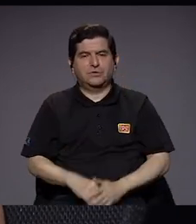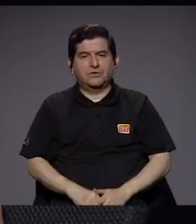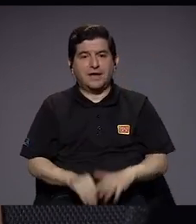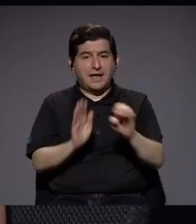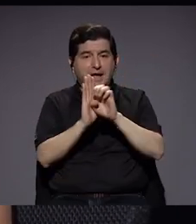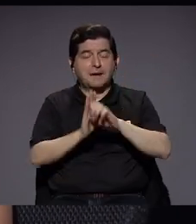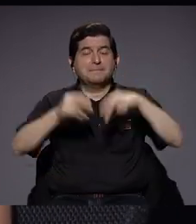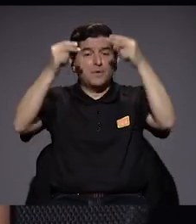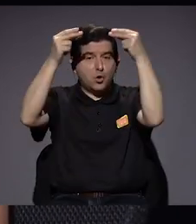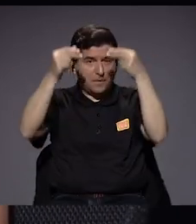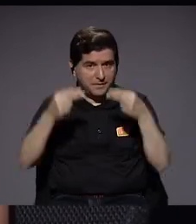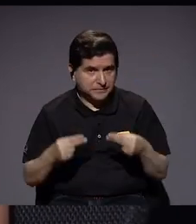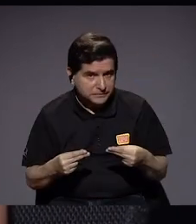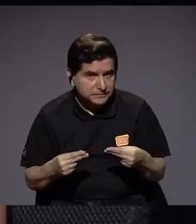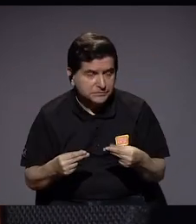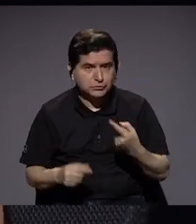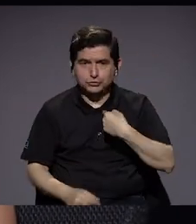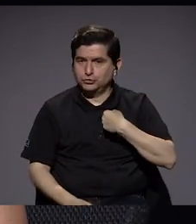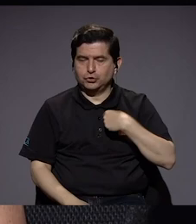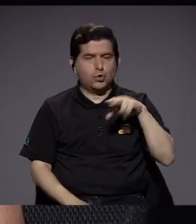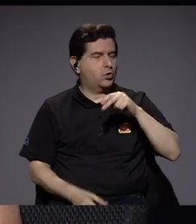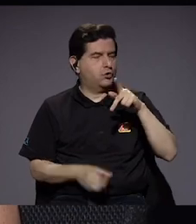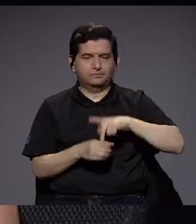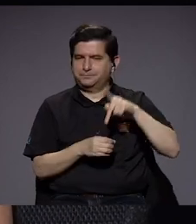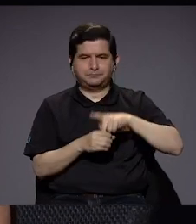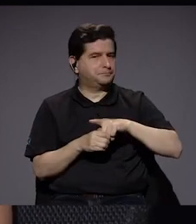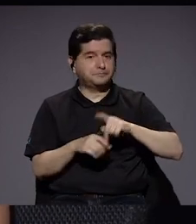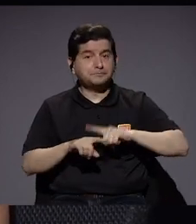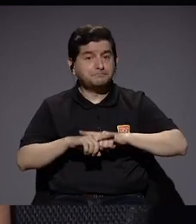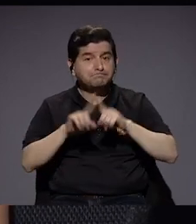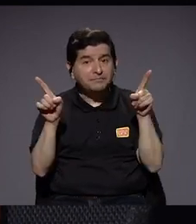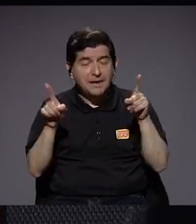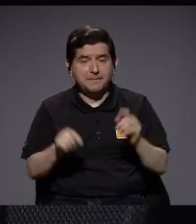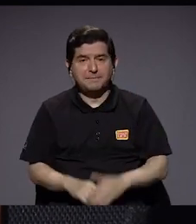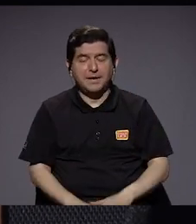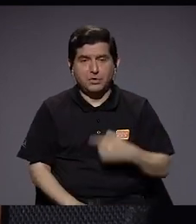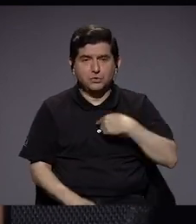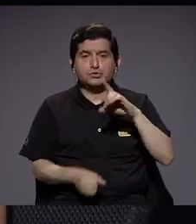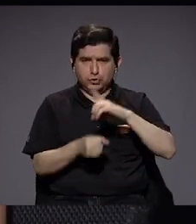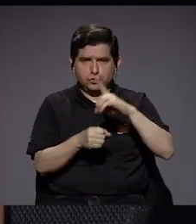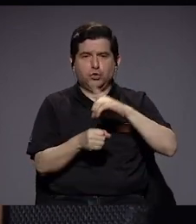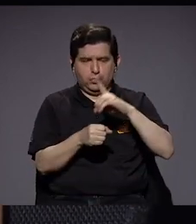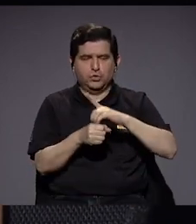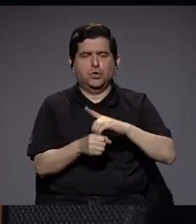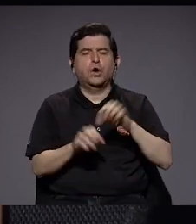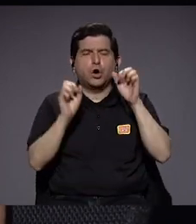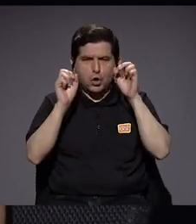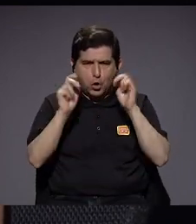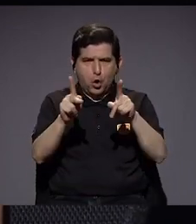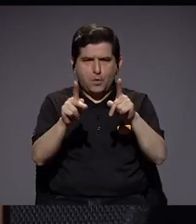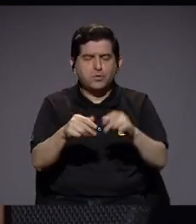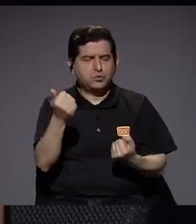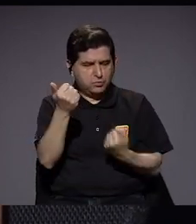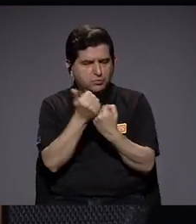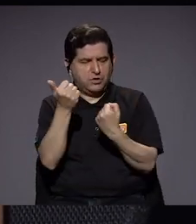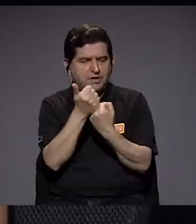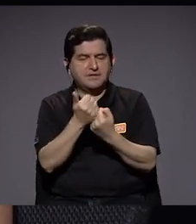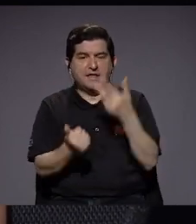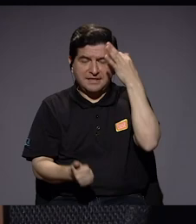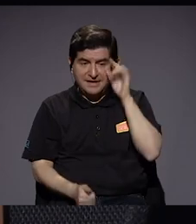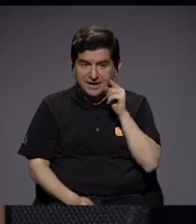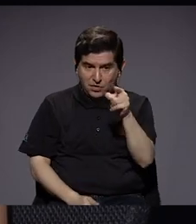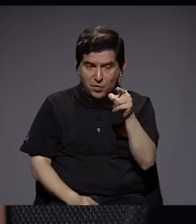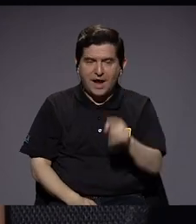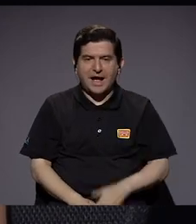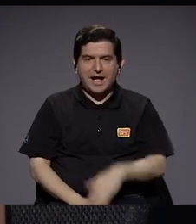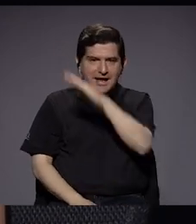hacendarios. Hacendarios, Exacto, donde yo no formo parte, pero como congresista, por supuesto, tengo la oportunidad de apoyar y creo